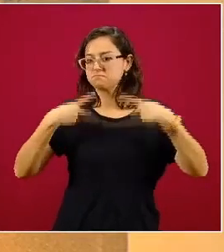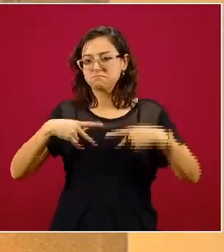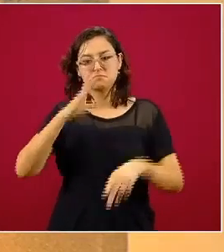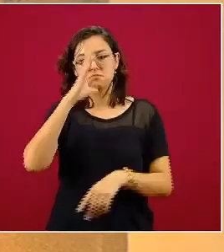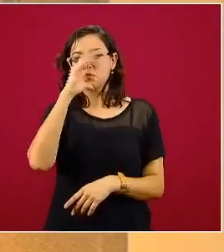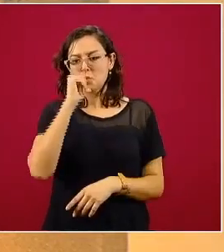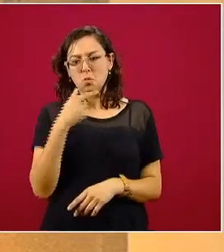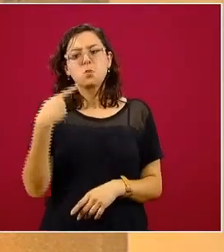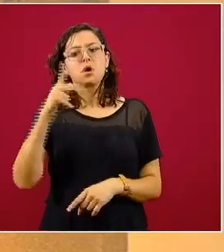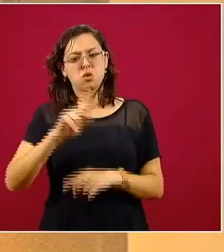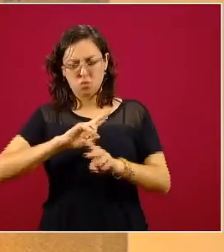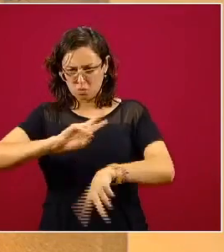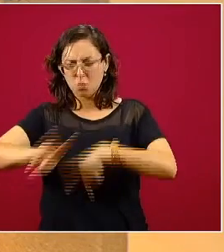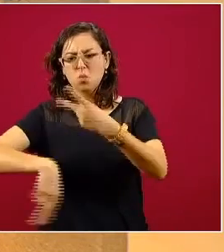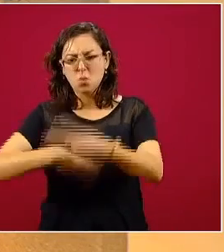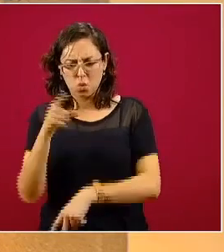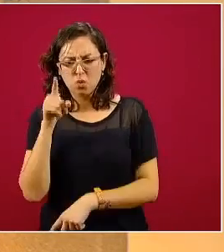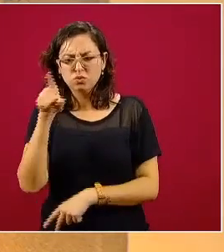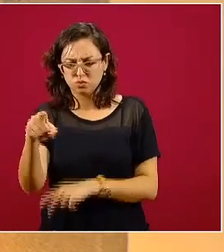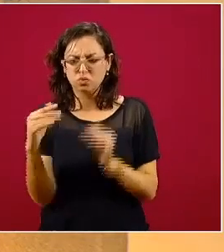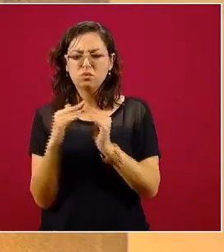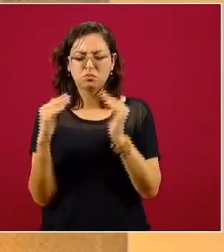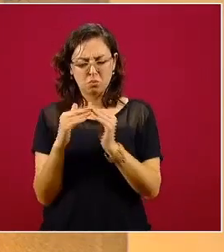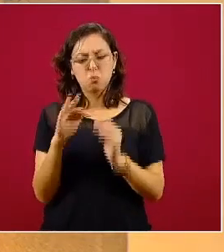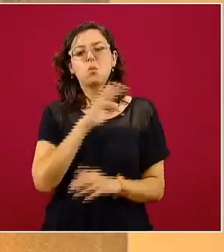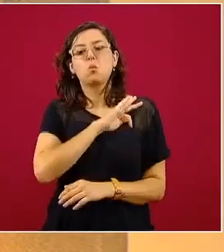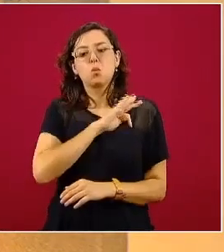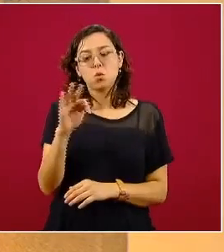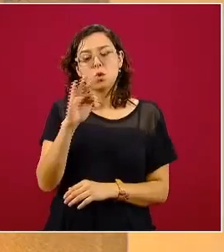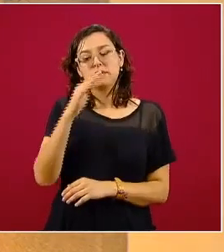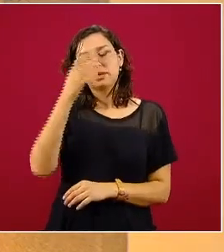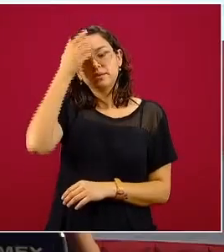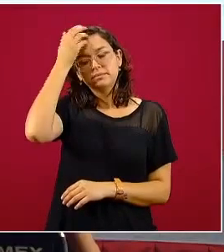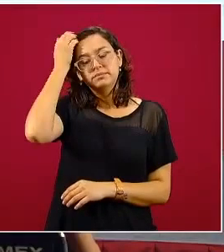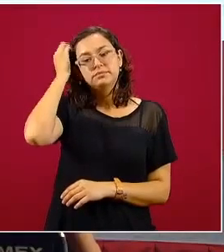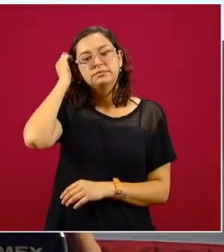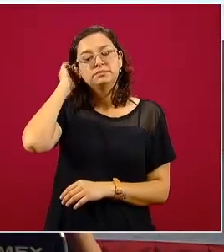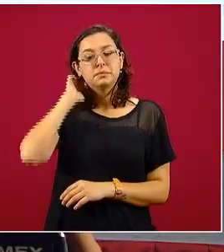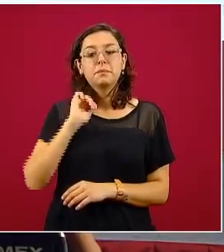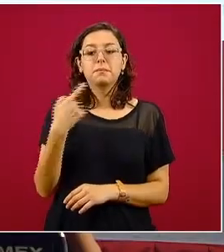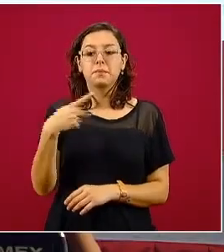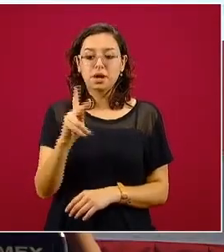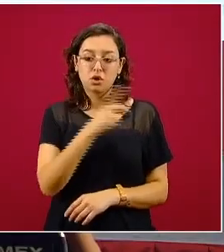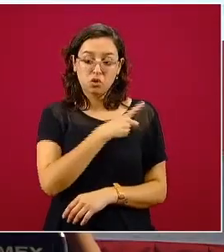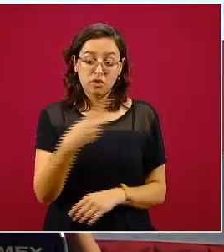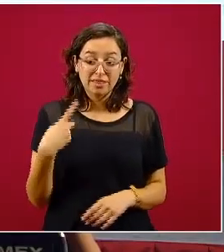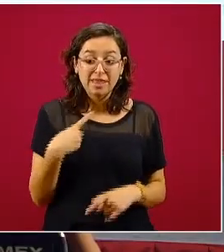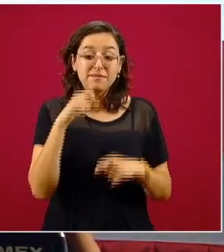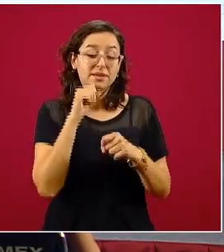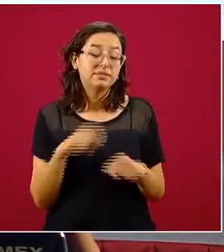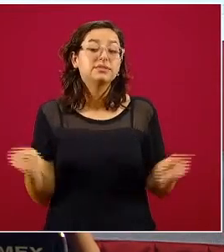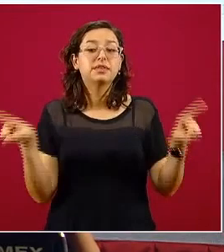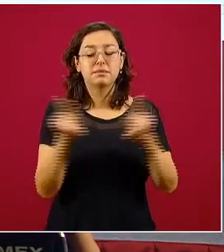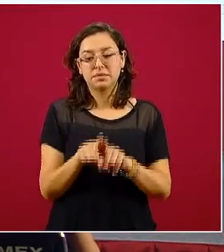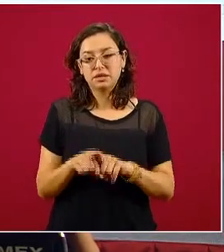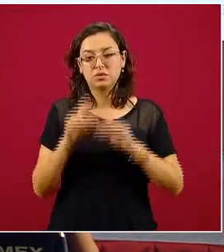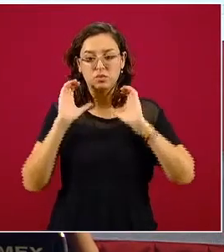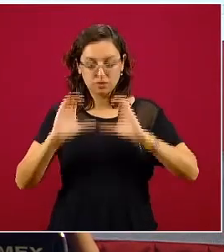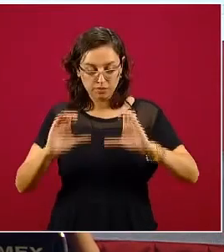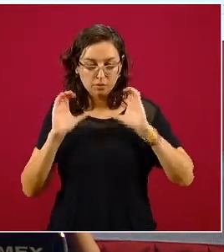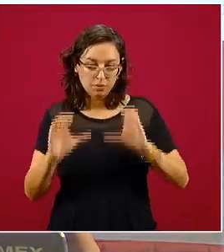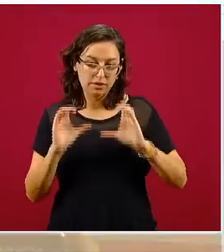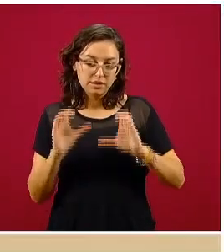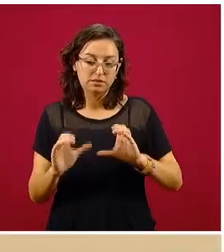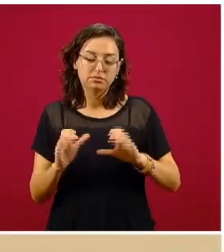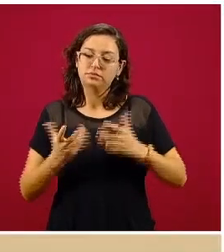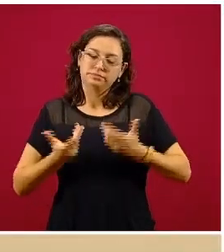ofrecer sus servicios a domicilio y siempre y cuando también lo hagan llevando a cabo y guardando las medidas sanitarias, que tienen